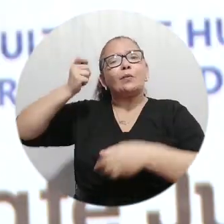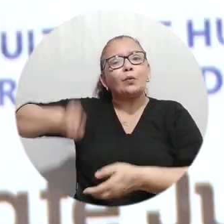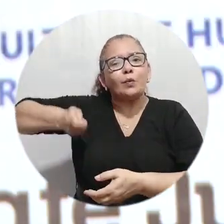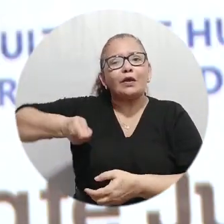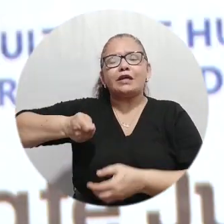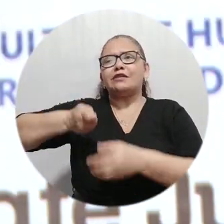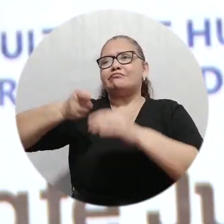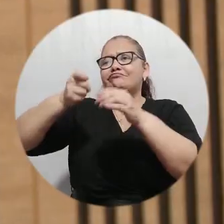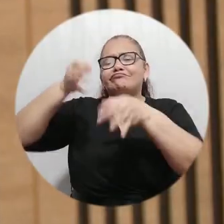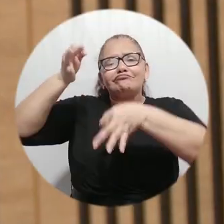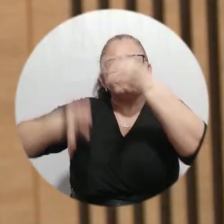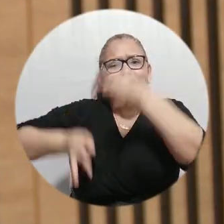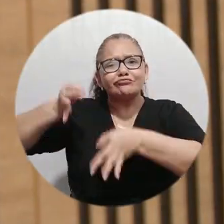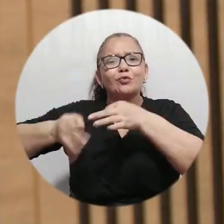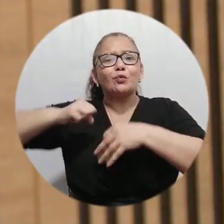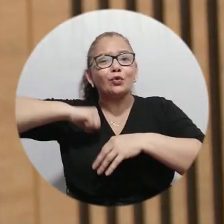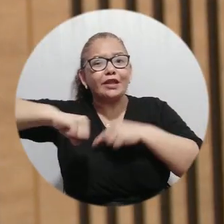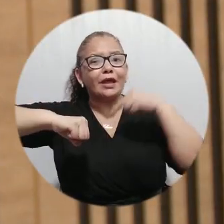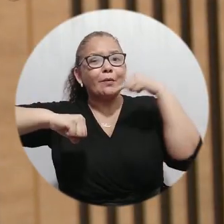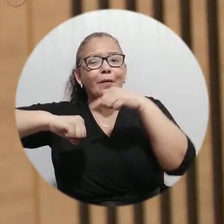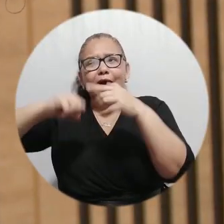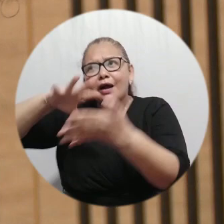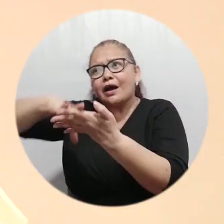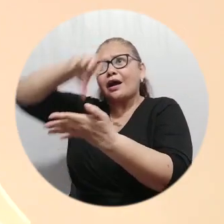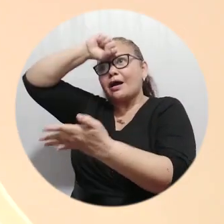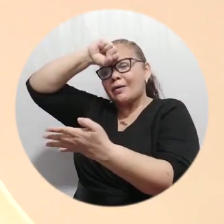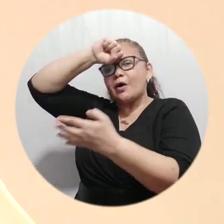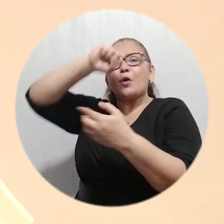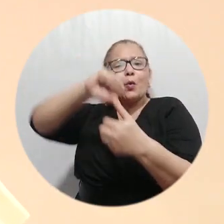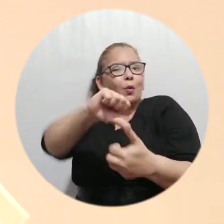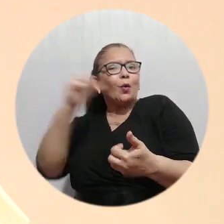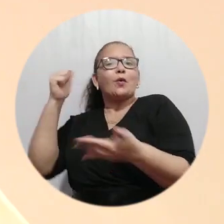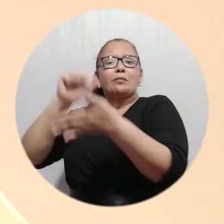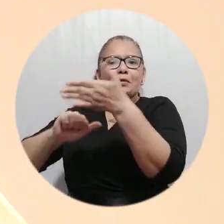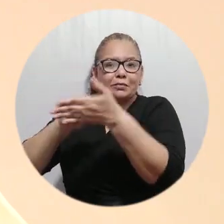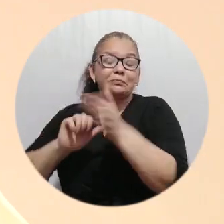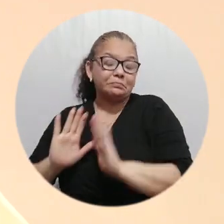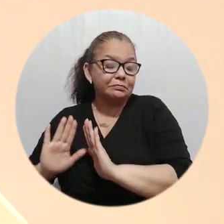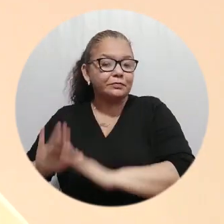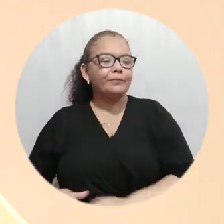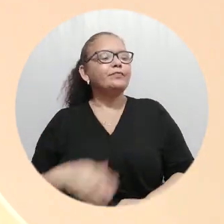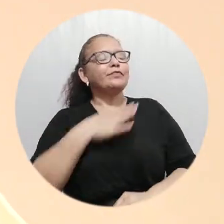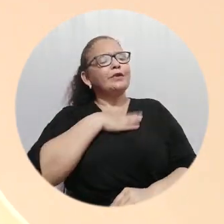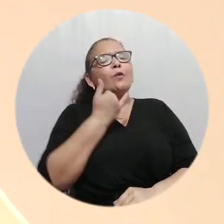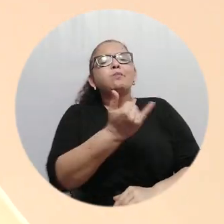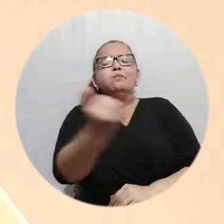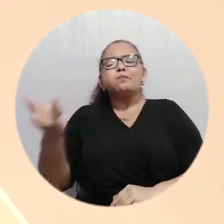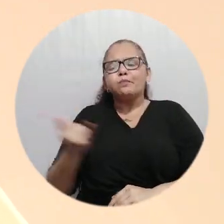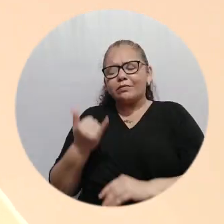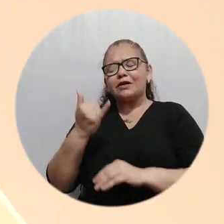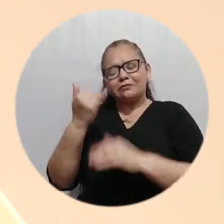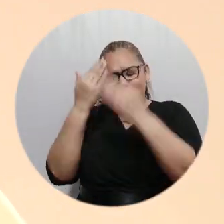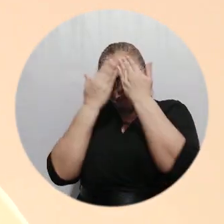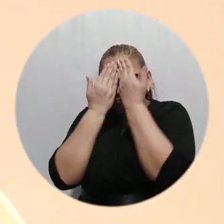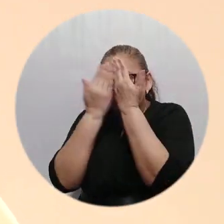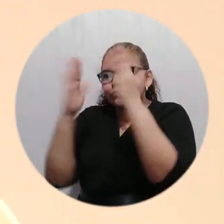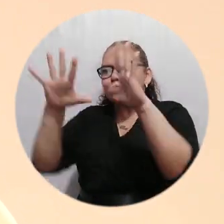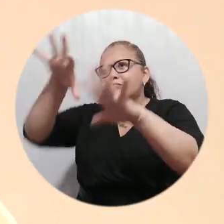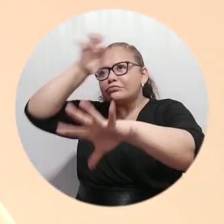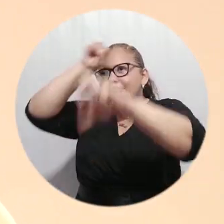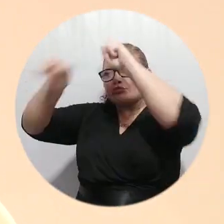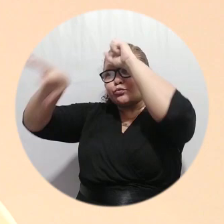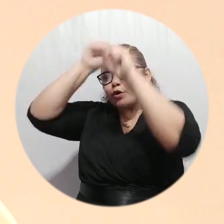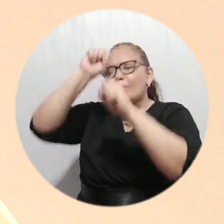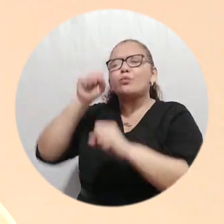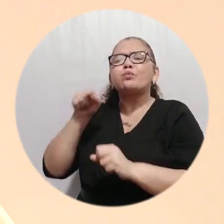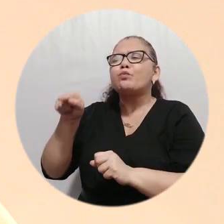venir a aprender, sino también en otras materias. Considero que estos espacios del Café Jurídico nos permiten ampliar nuestro conocimiento al